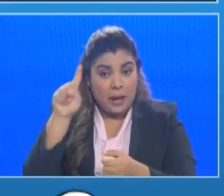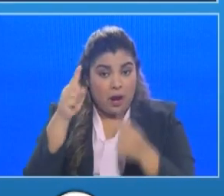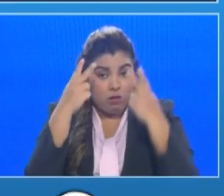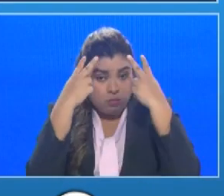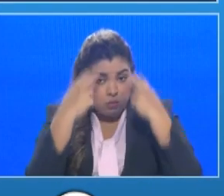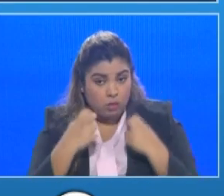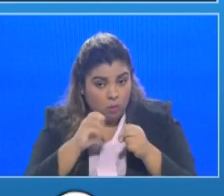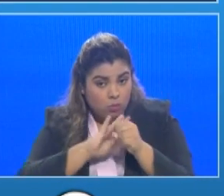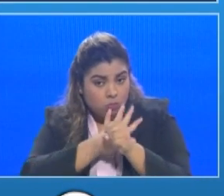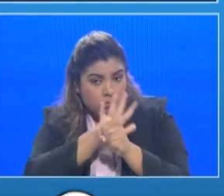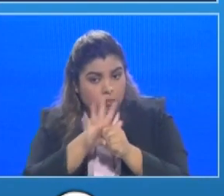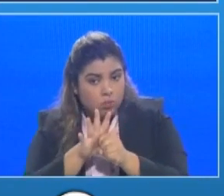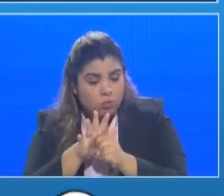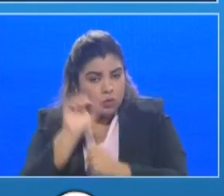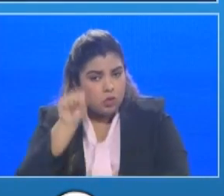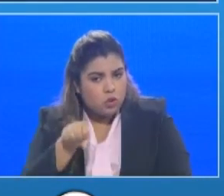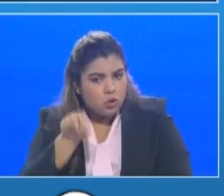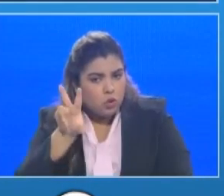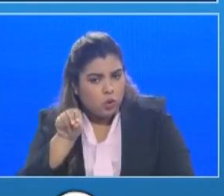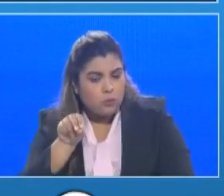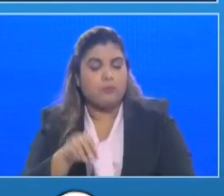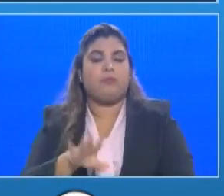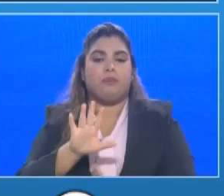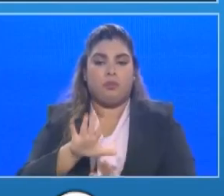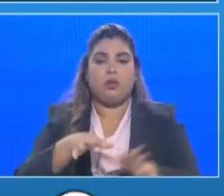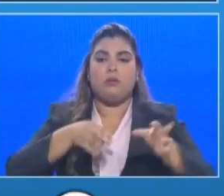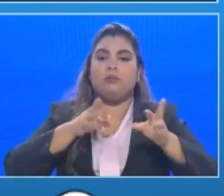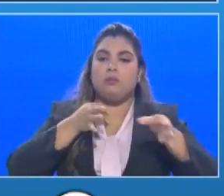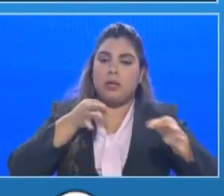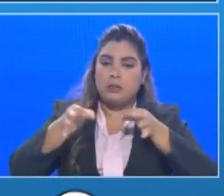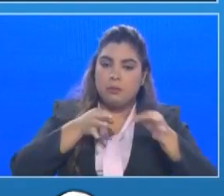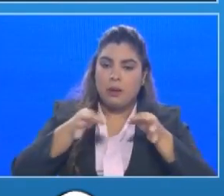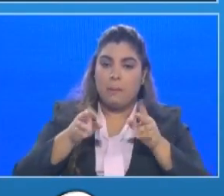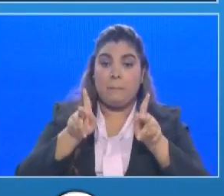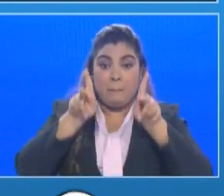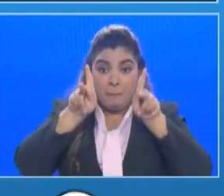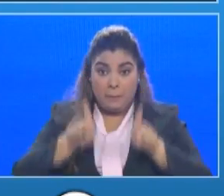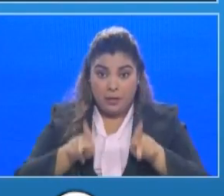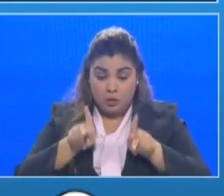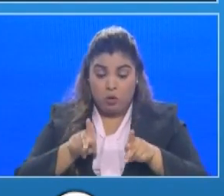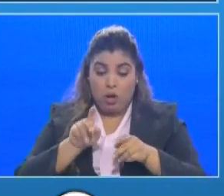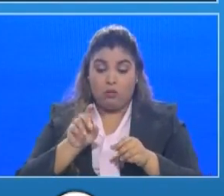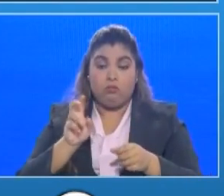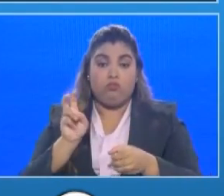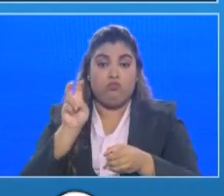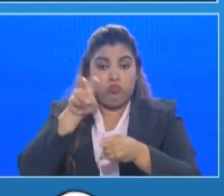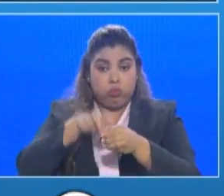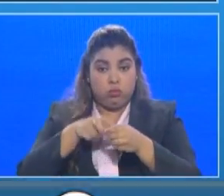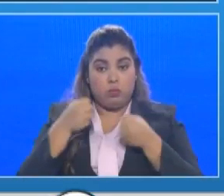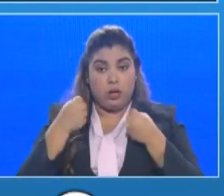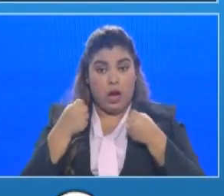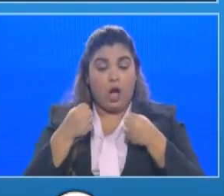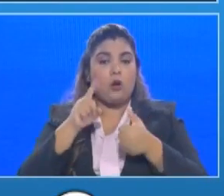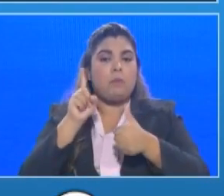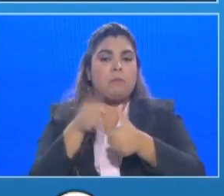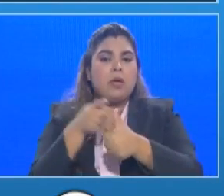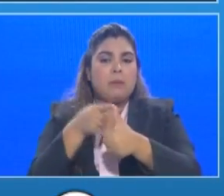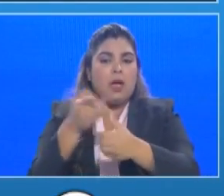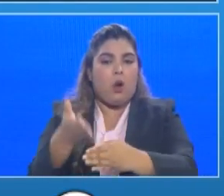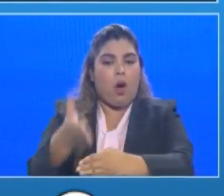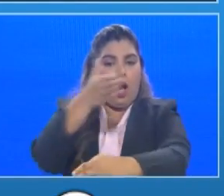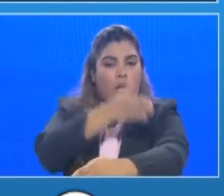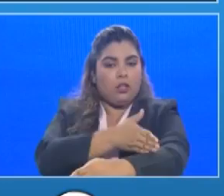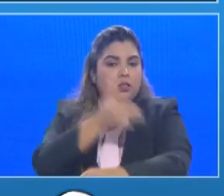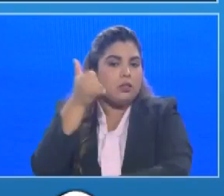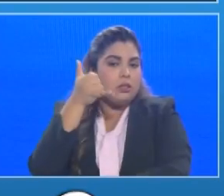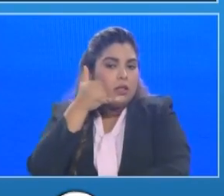realizarse la prueba en los autorápidos es necesario que tenga una cita previa ya sea que se contacte